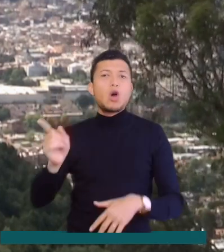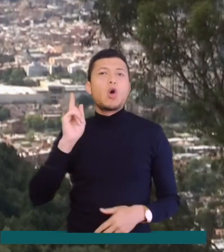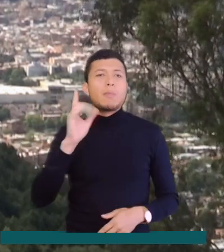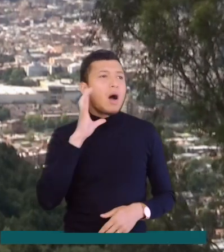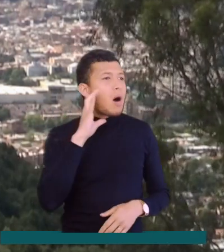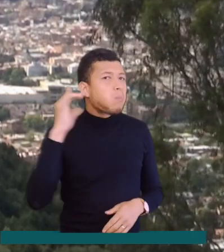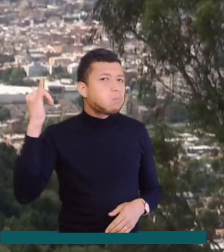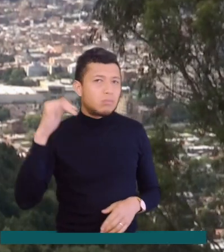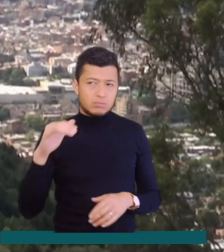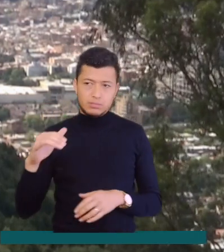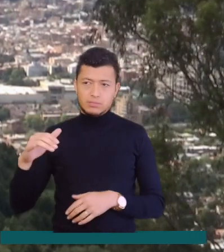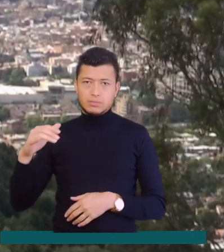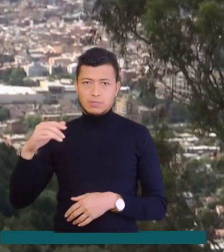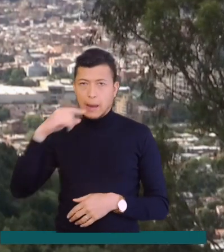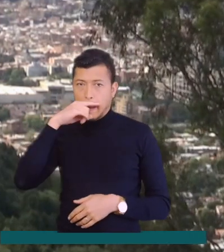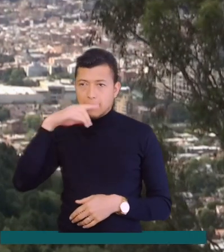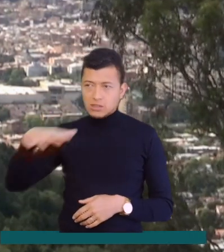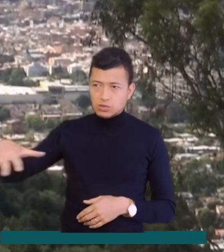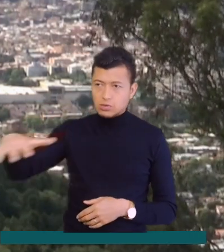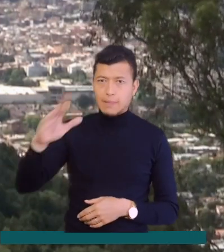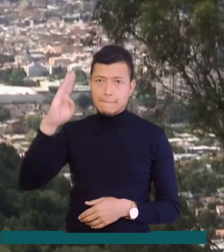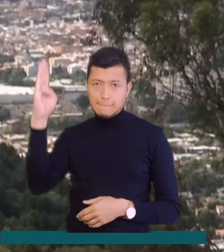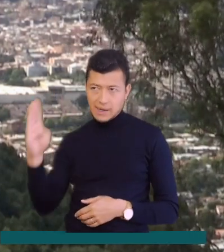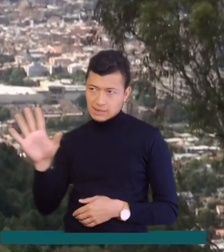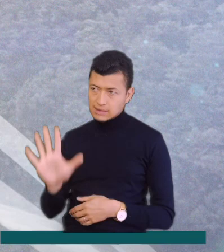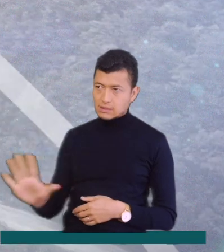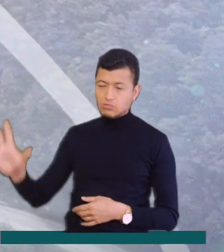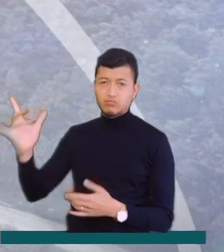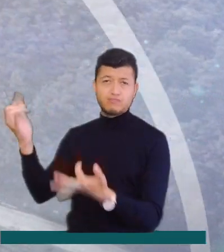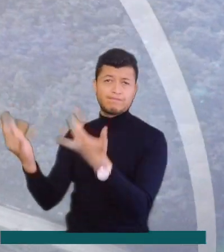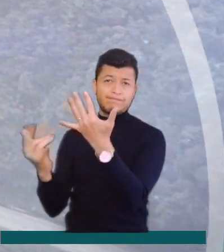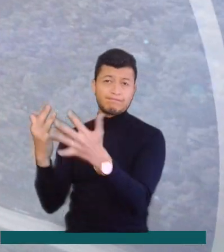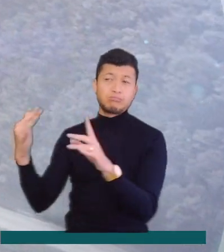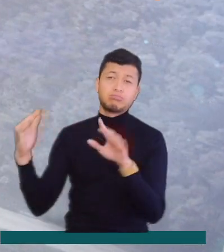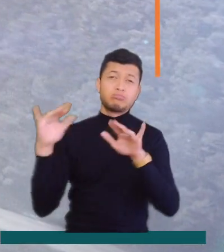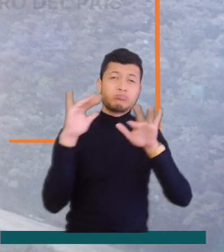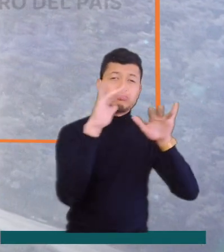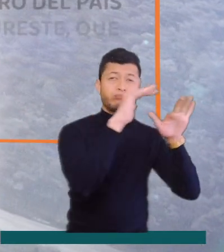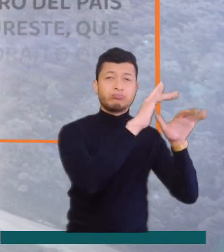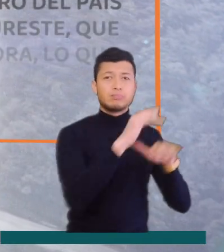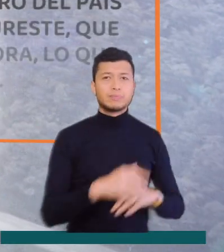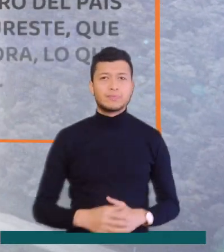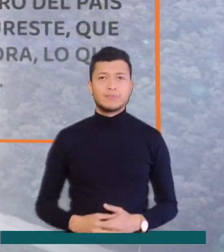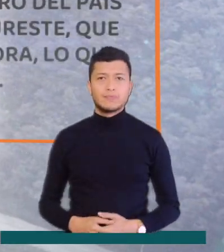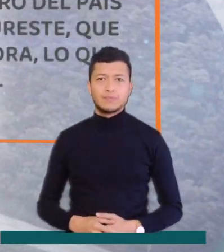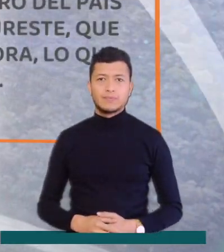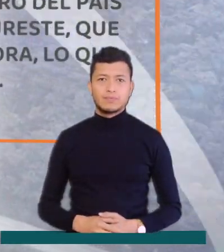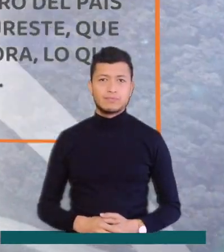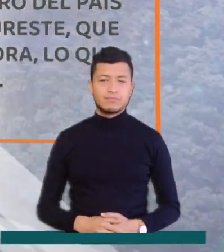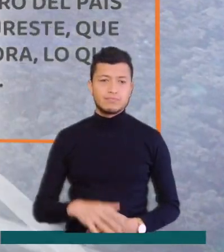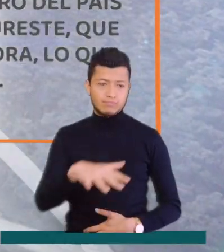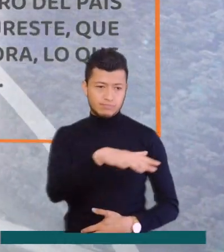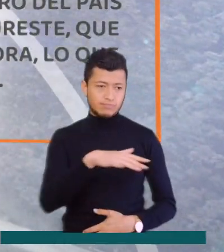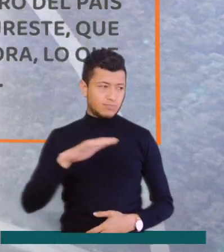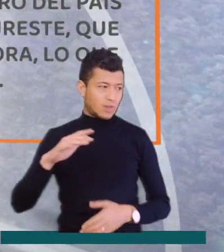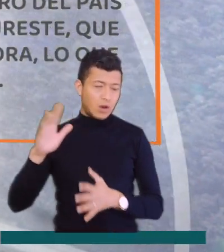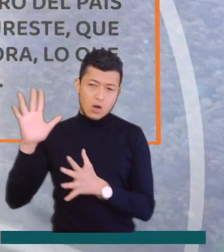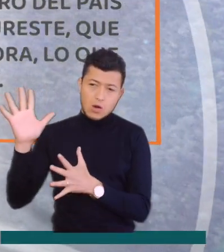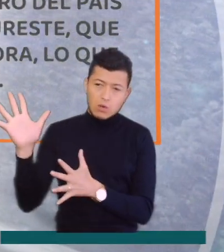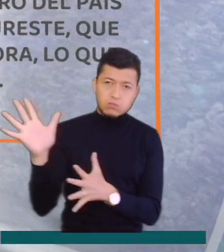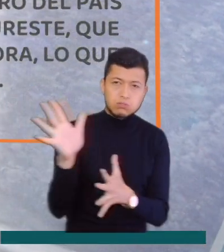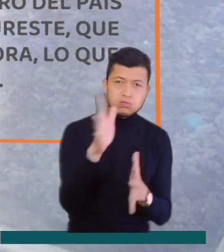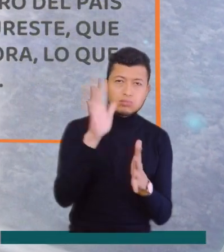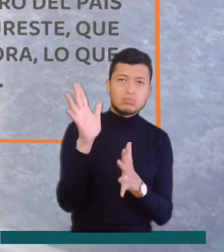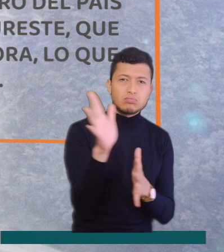forestales registrados en la región del Amazonas y en Brasil. Estas partículas han ingresado a esta zona del centro del país atraídas